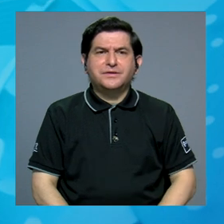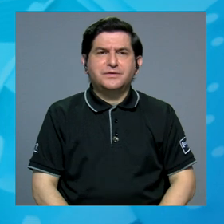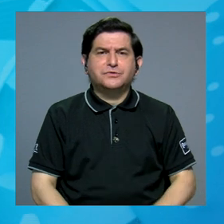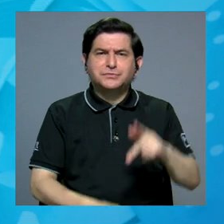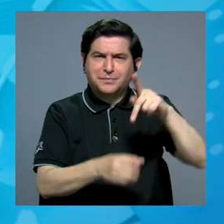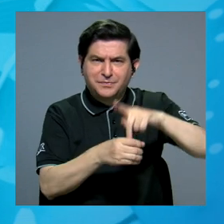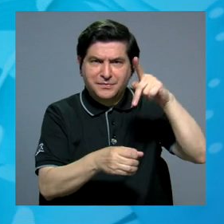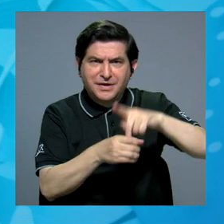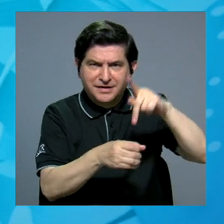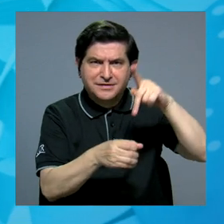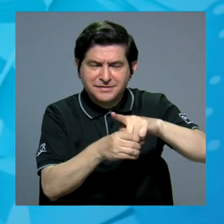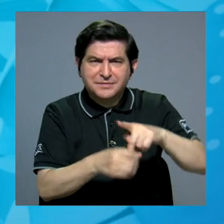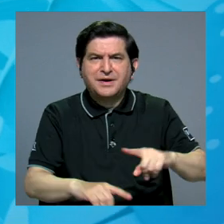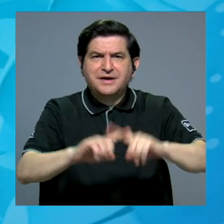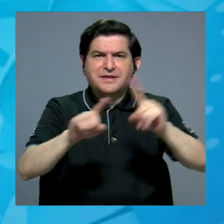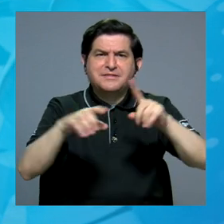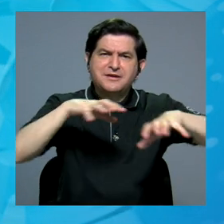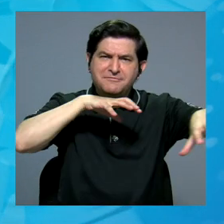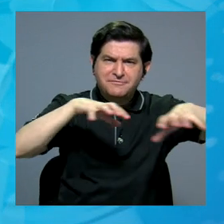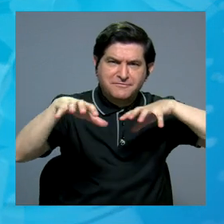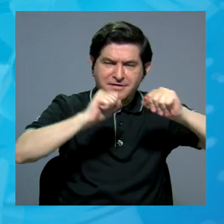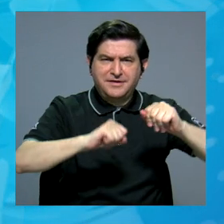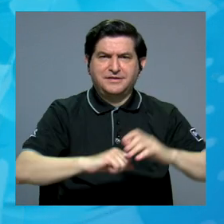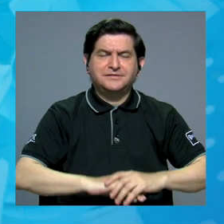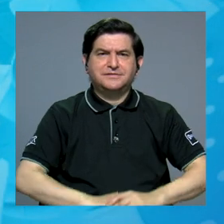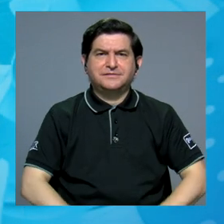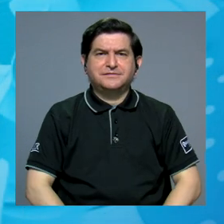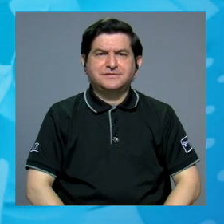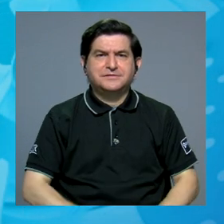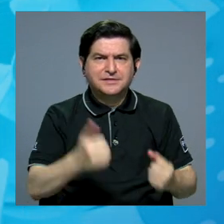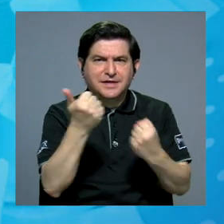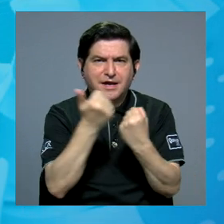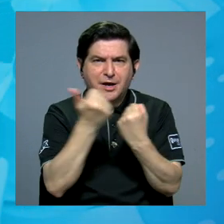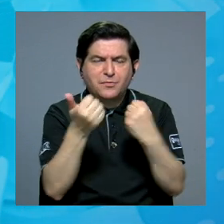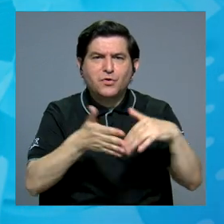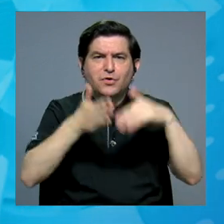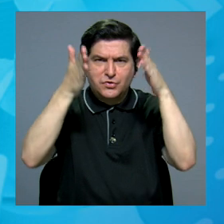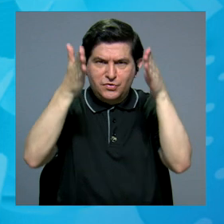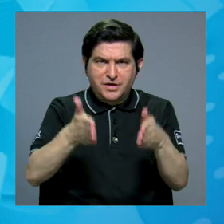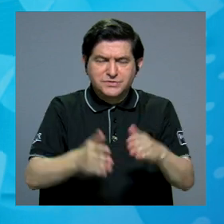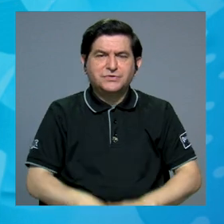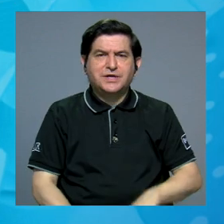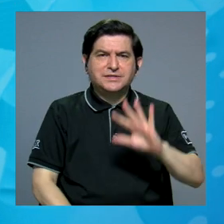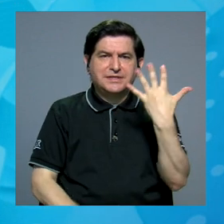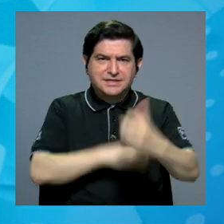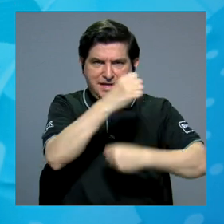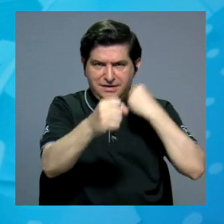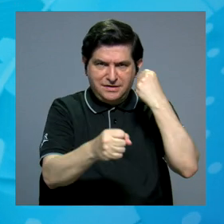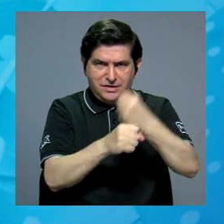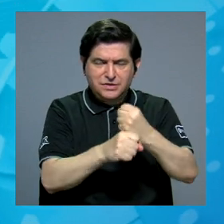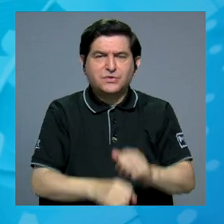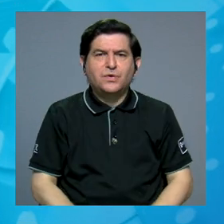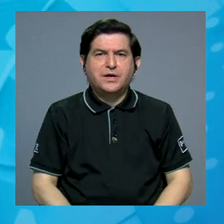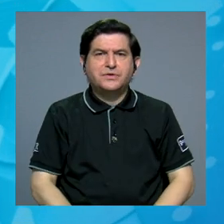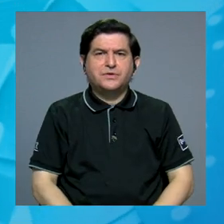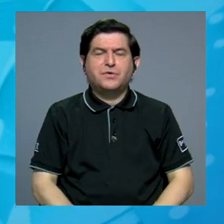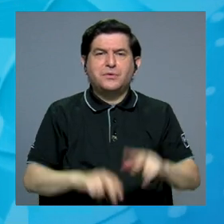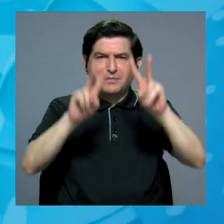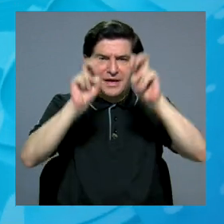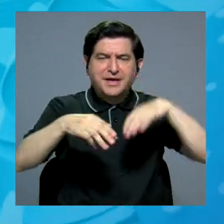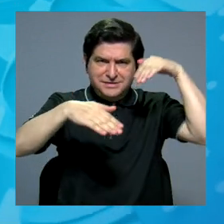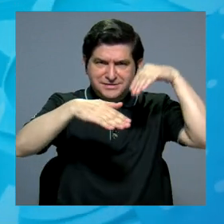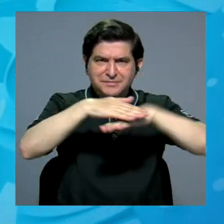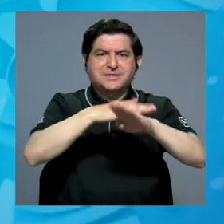estado en la participación de diferentes actividades como apoyo a los estudiantes de este año para la